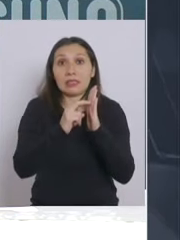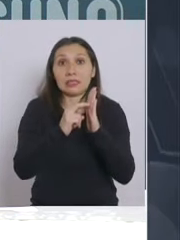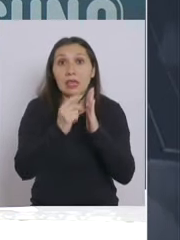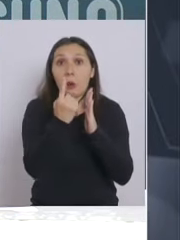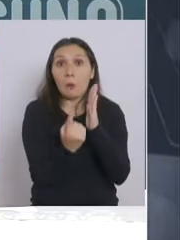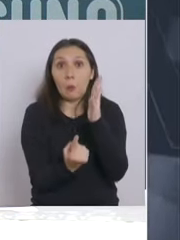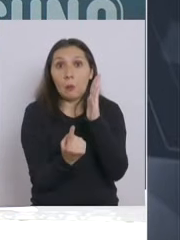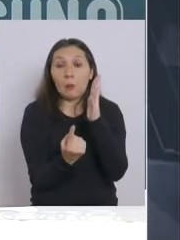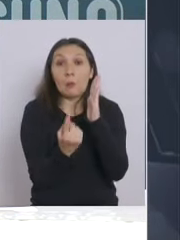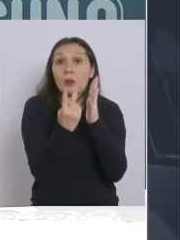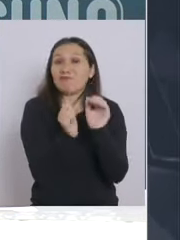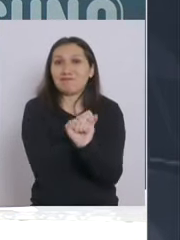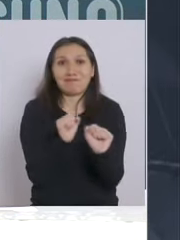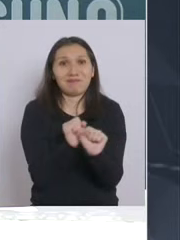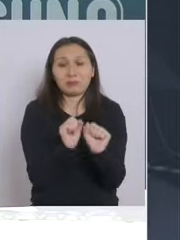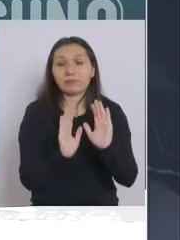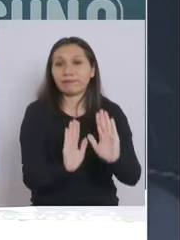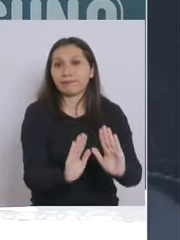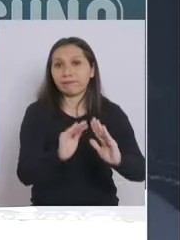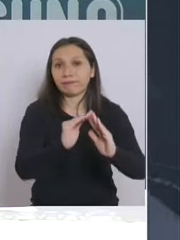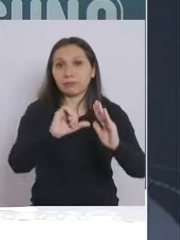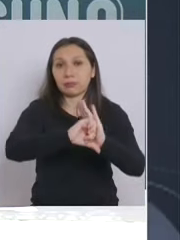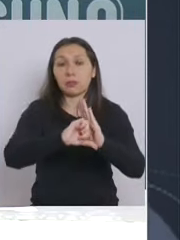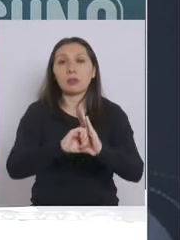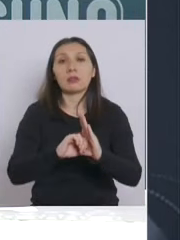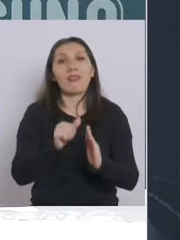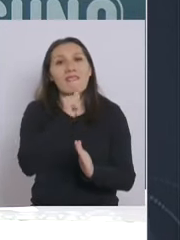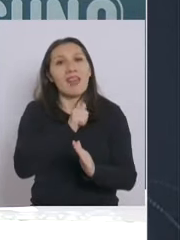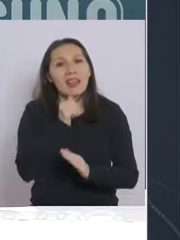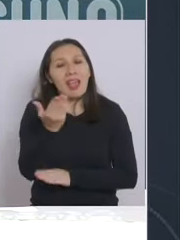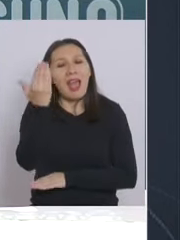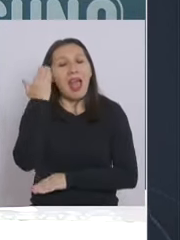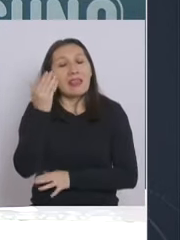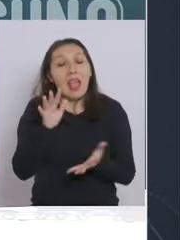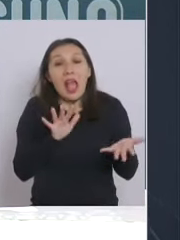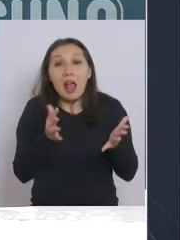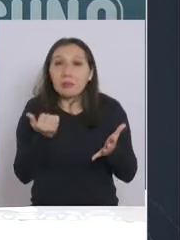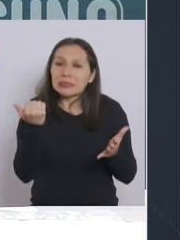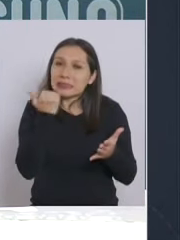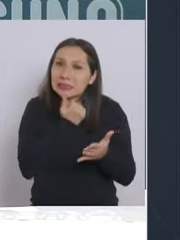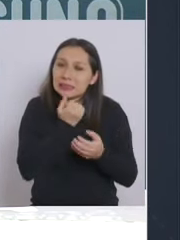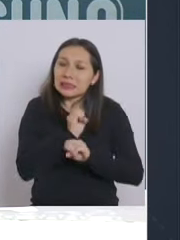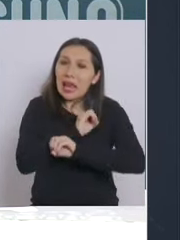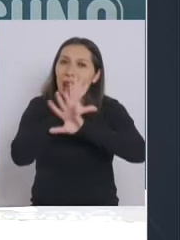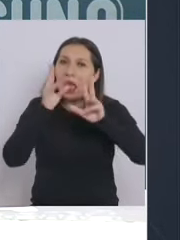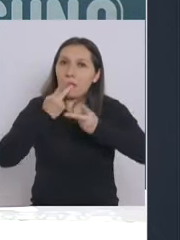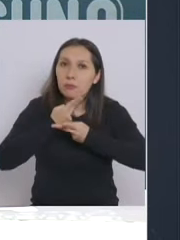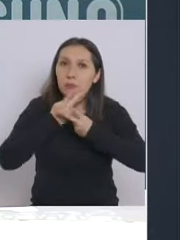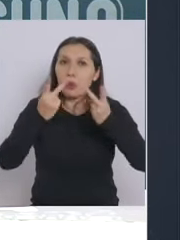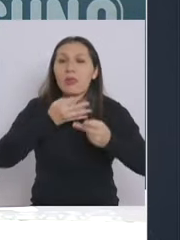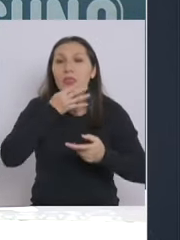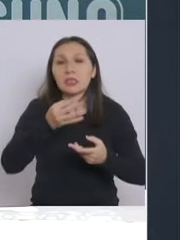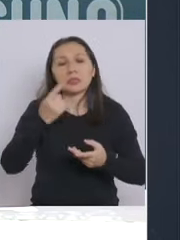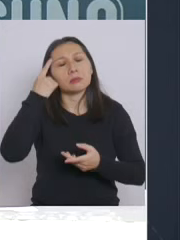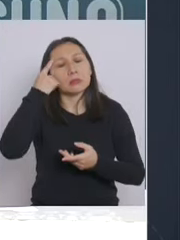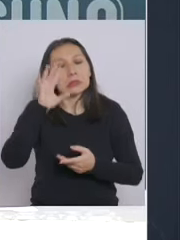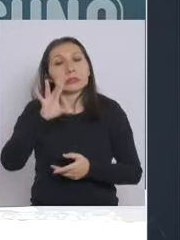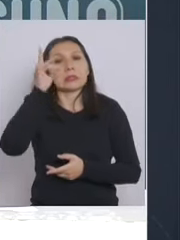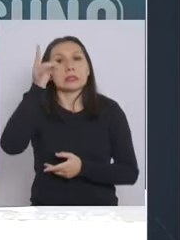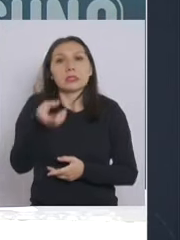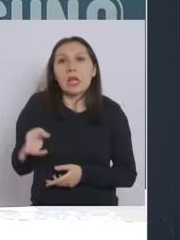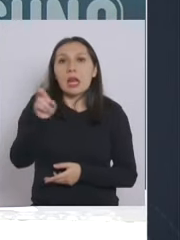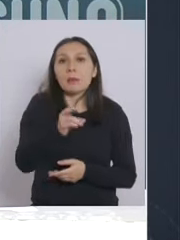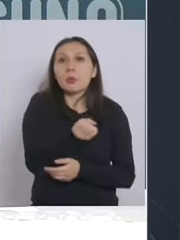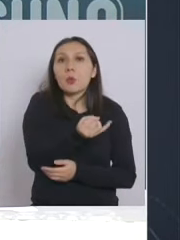quizás no cometimos o no hicimos claramente el anuncio diciendo que íbamos a tomar en cuenta la